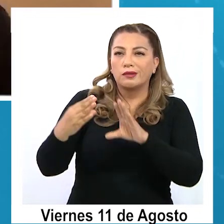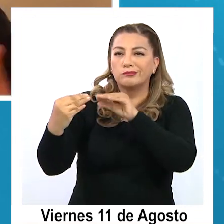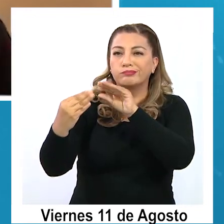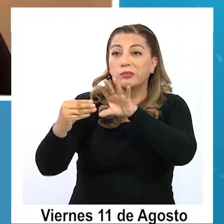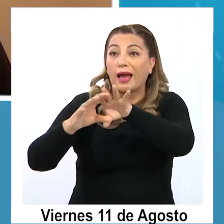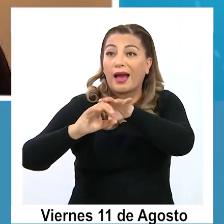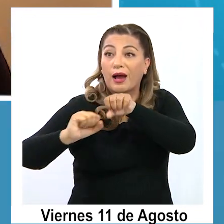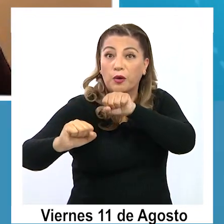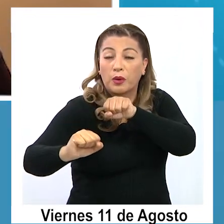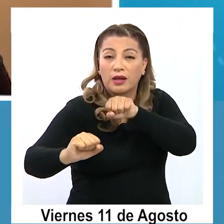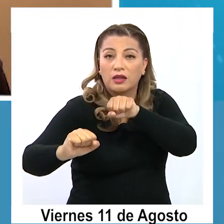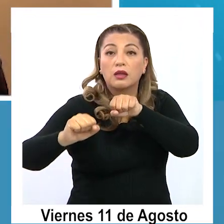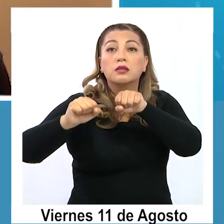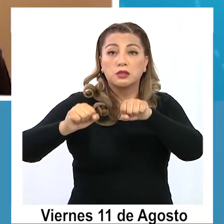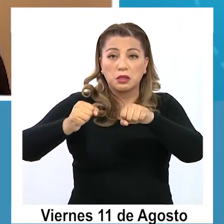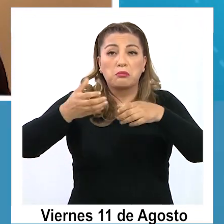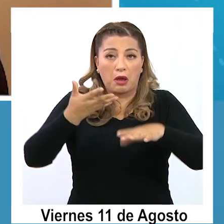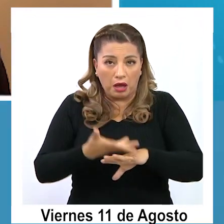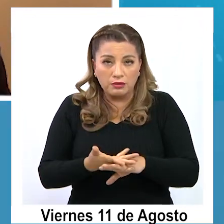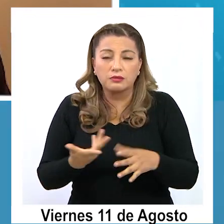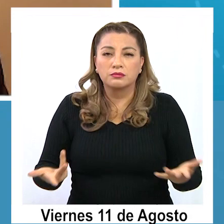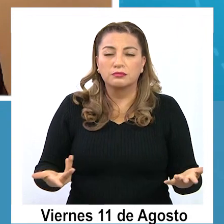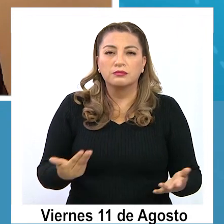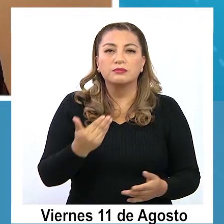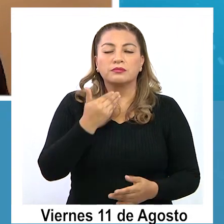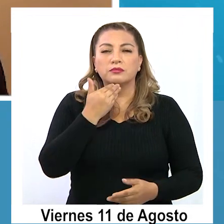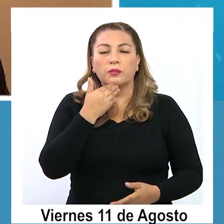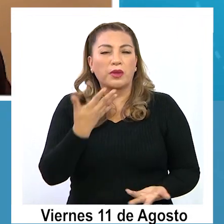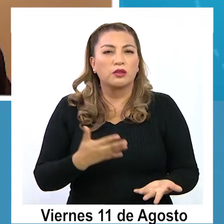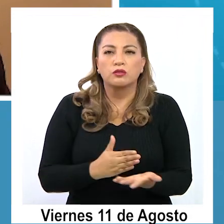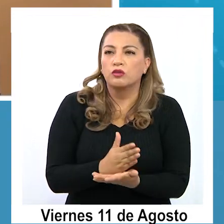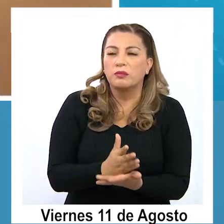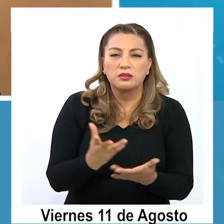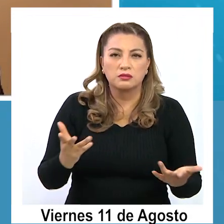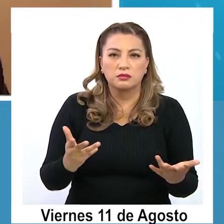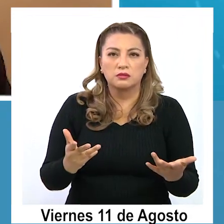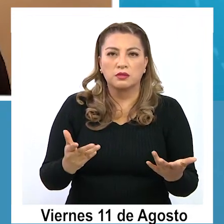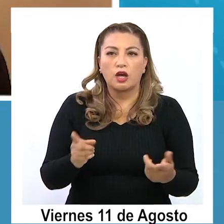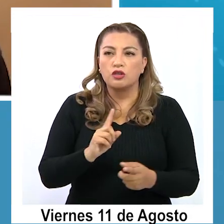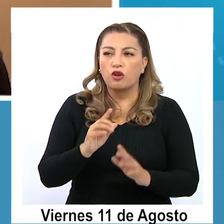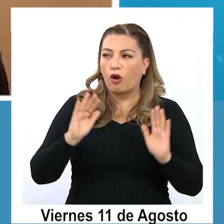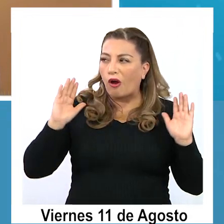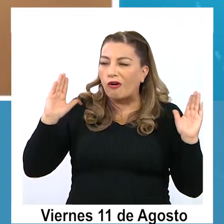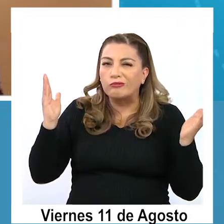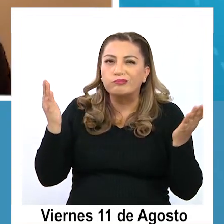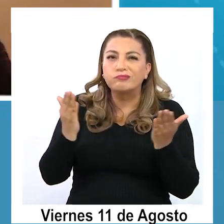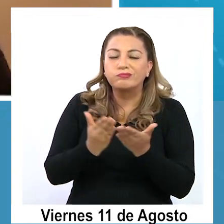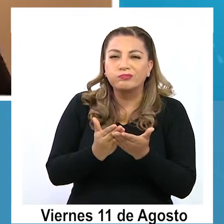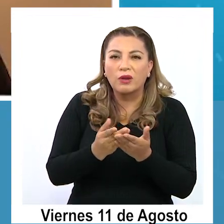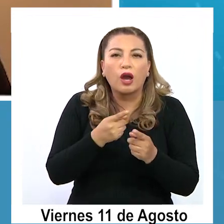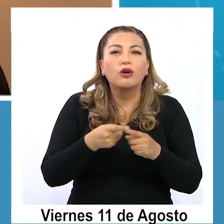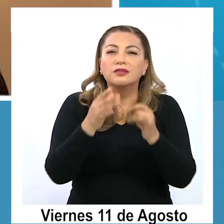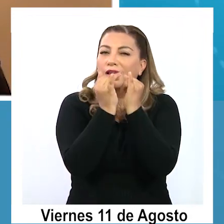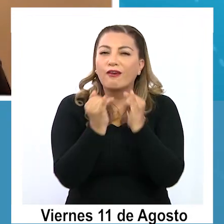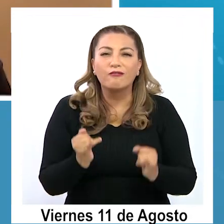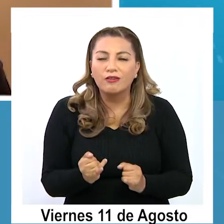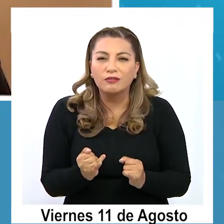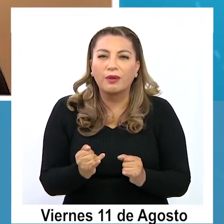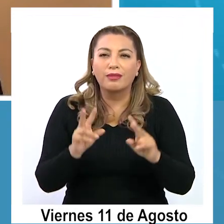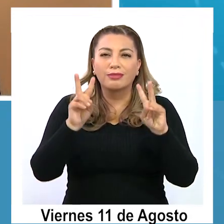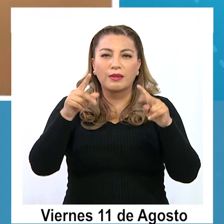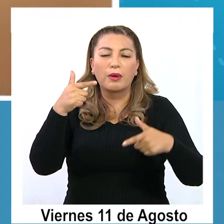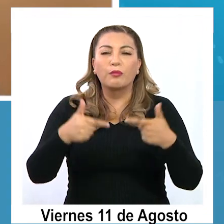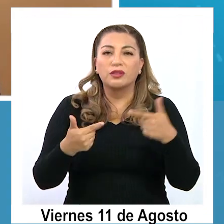esas dinámicas se están dando, ¿no? O se gestan en sí, no entre cúpulas, entre amarres, es otra forma de entender la